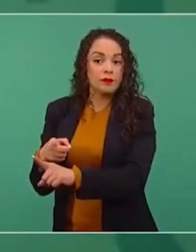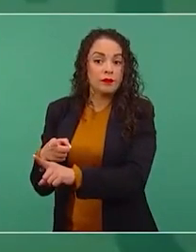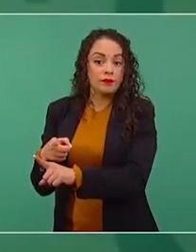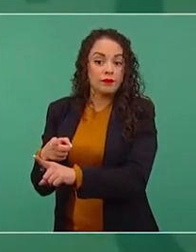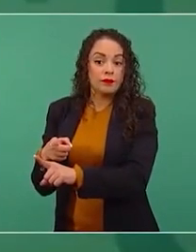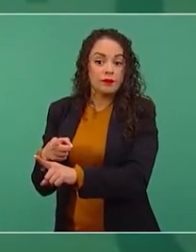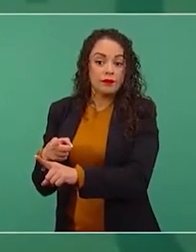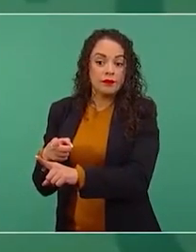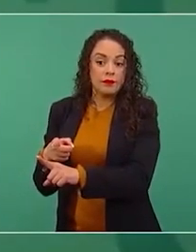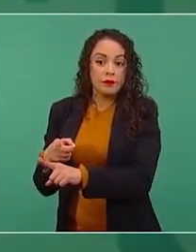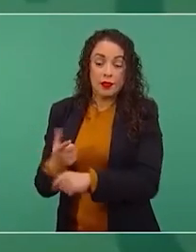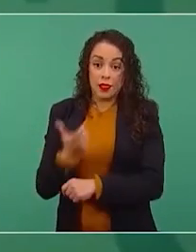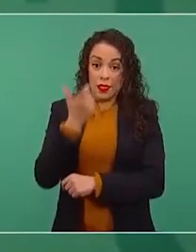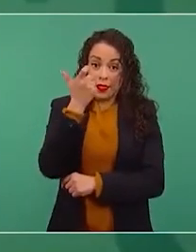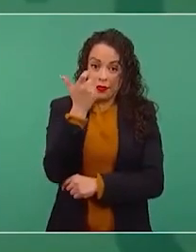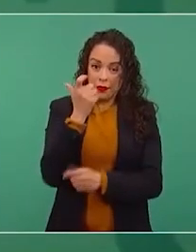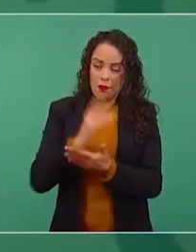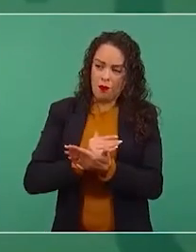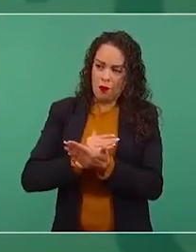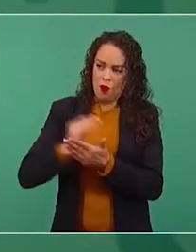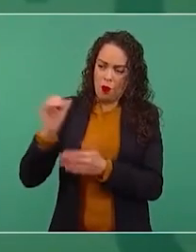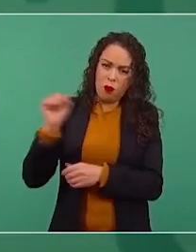aumentaron las tarifas